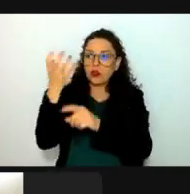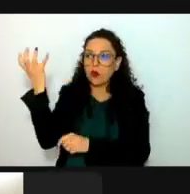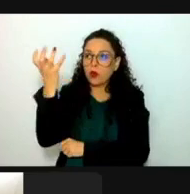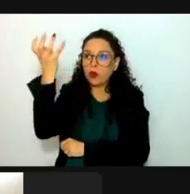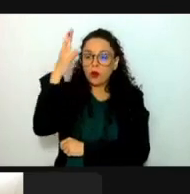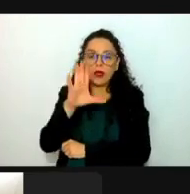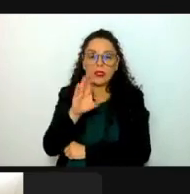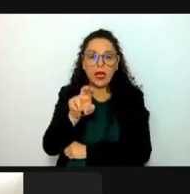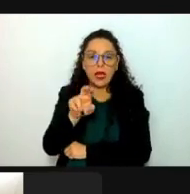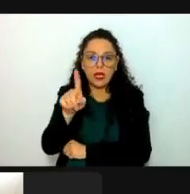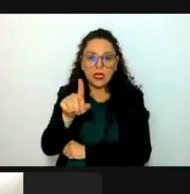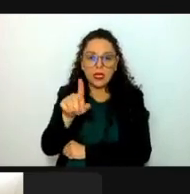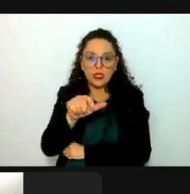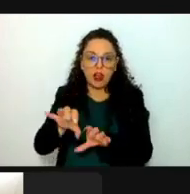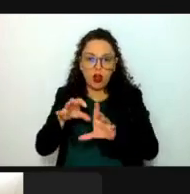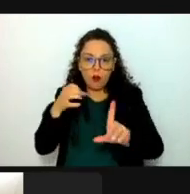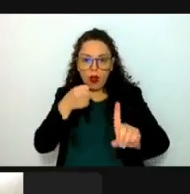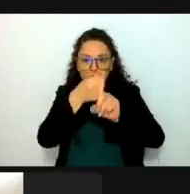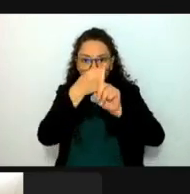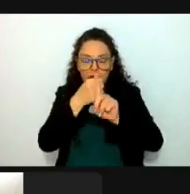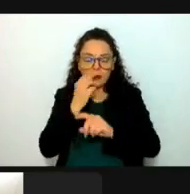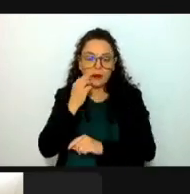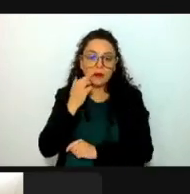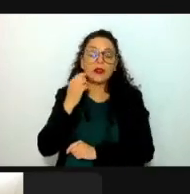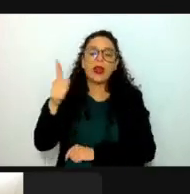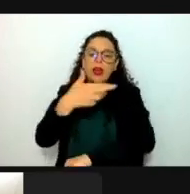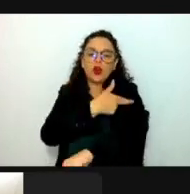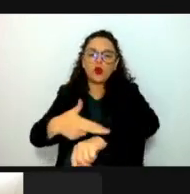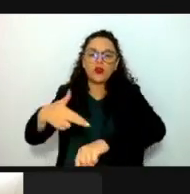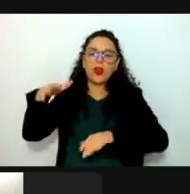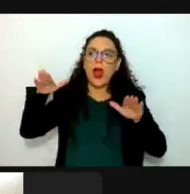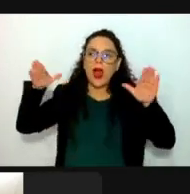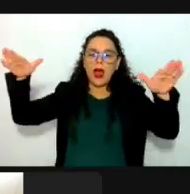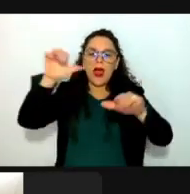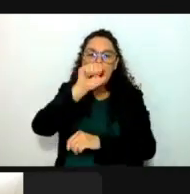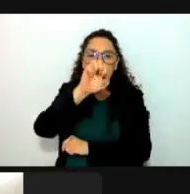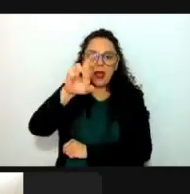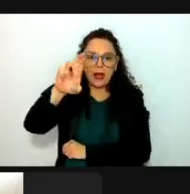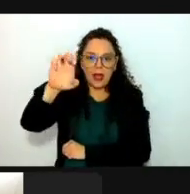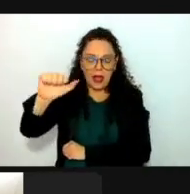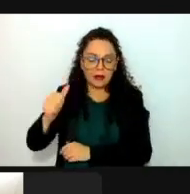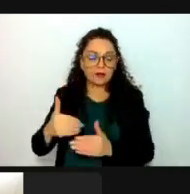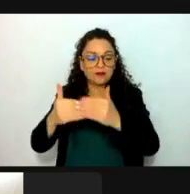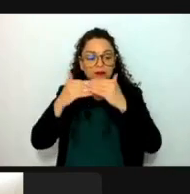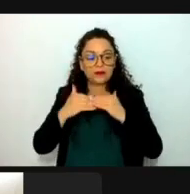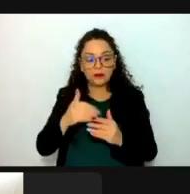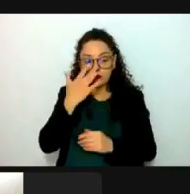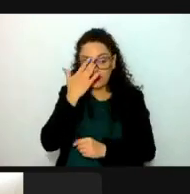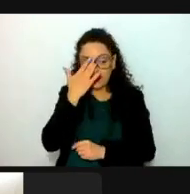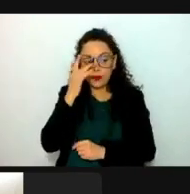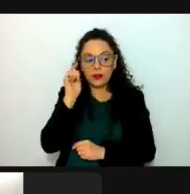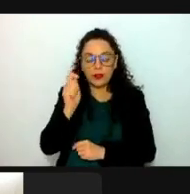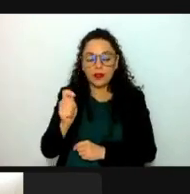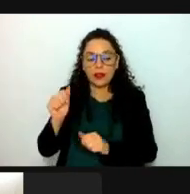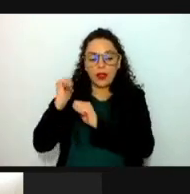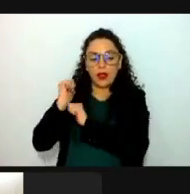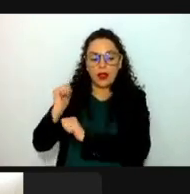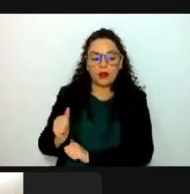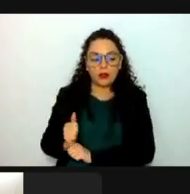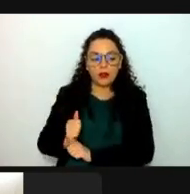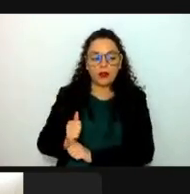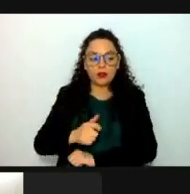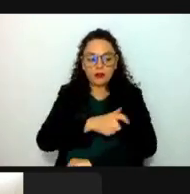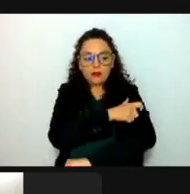ayudó a redefinir las rutas aéreas. Además de su contribución científica, también realiza un continuo trabajo con las autoridades de protección civil en